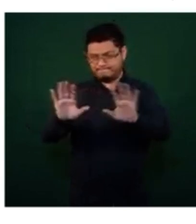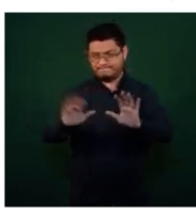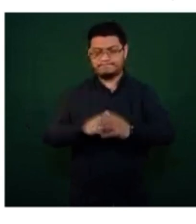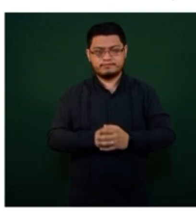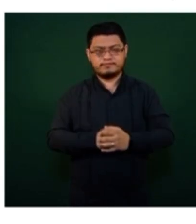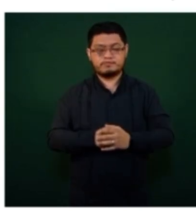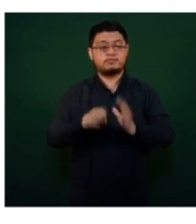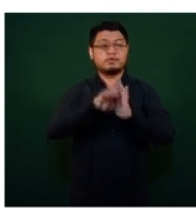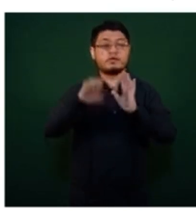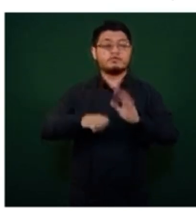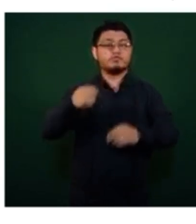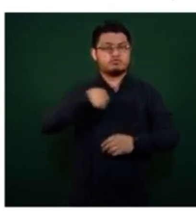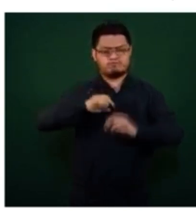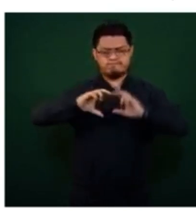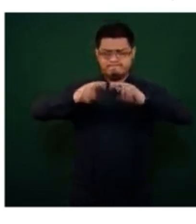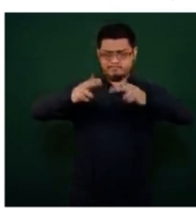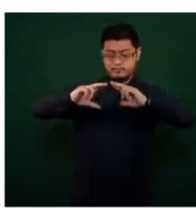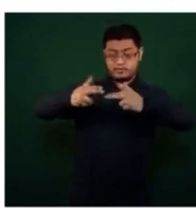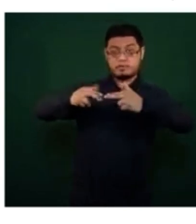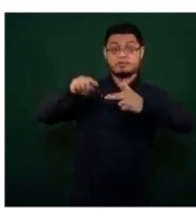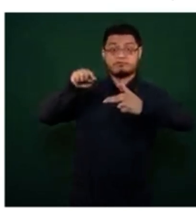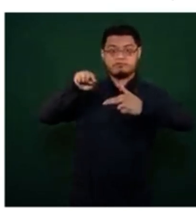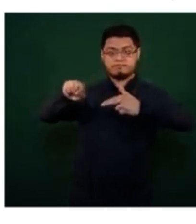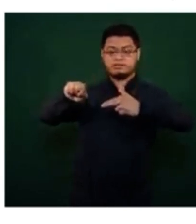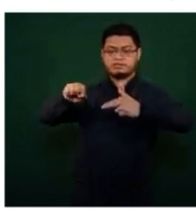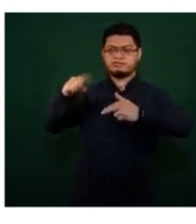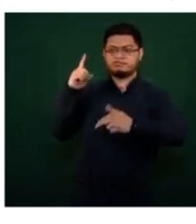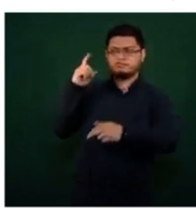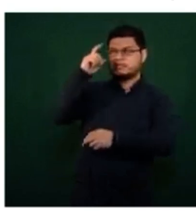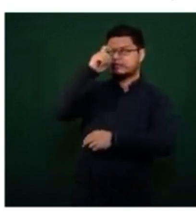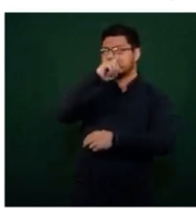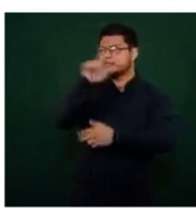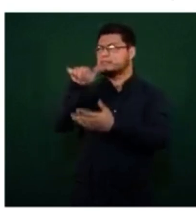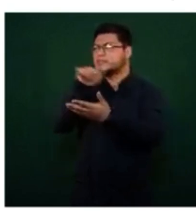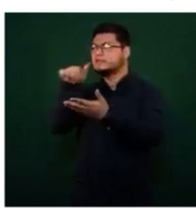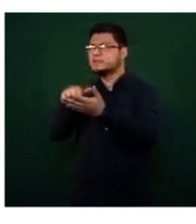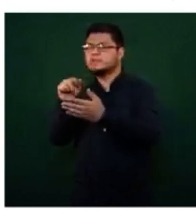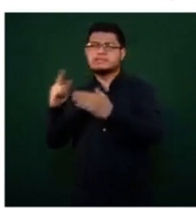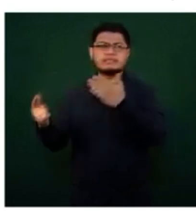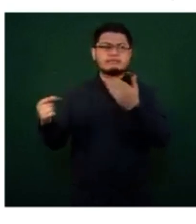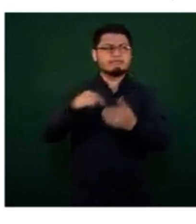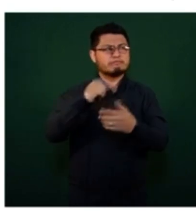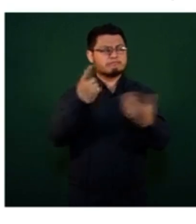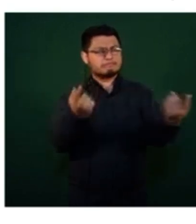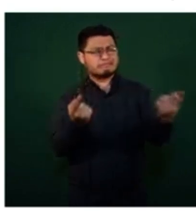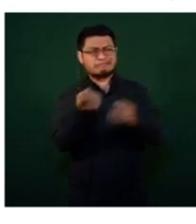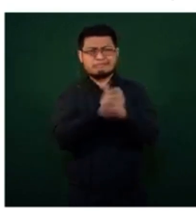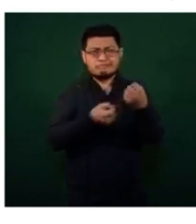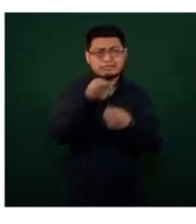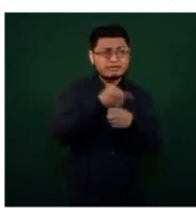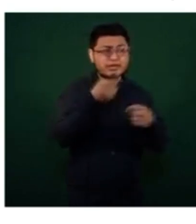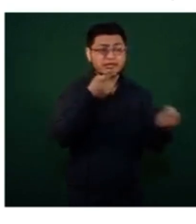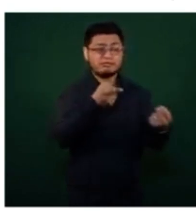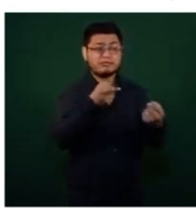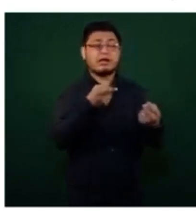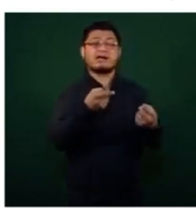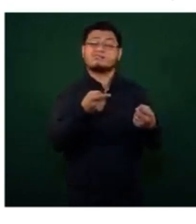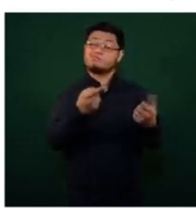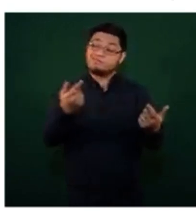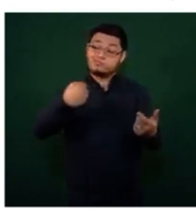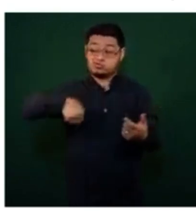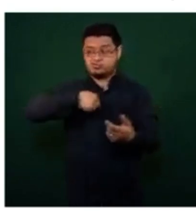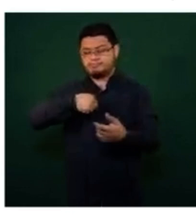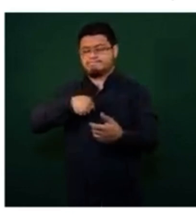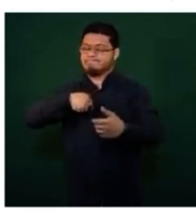el caso de Chiapas, en donde la complejidad territorial, cultural y social nos ha llevado a hacer operativos especiales.